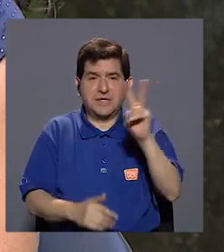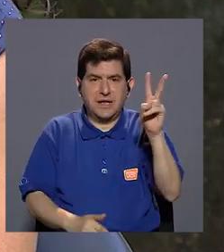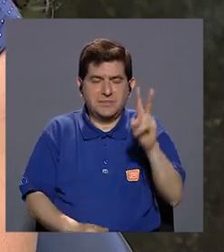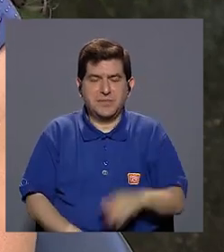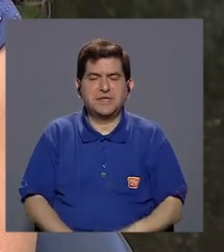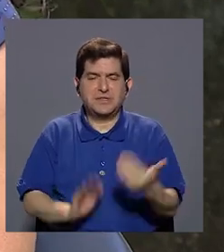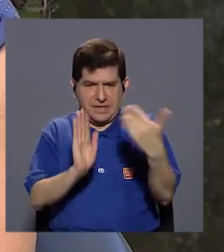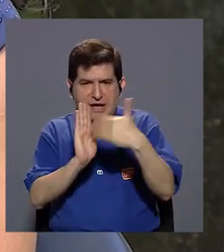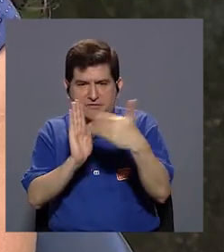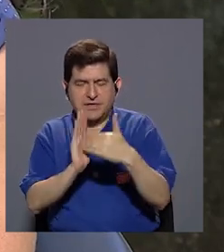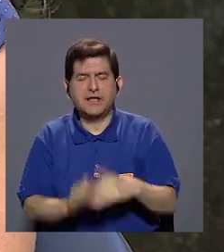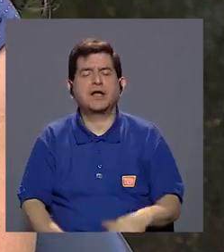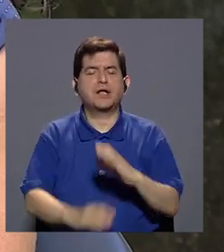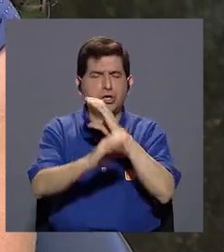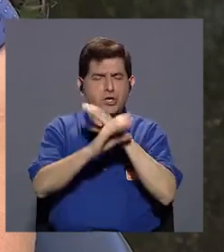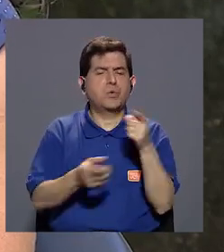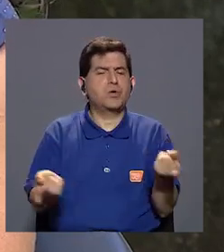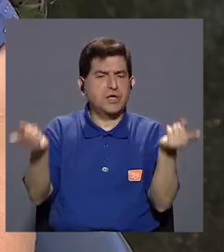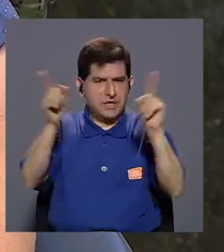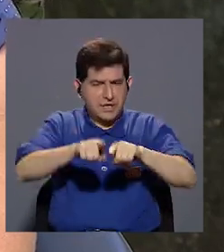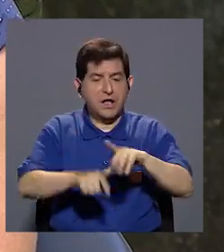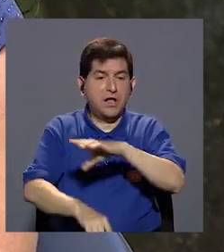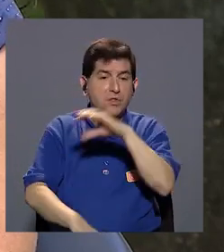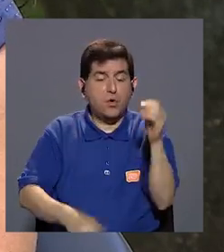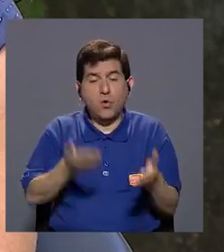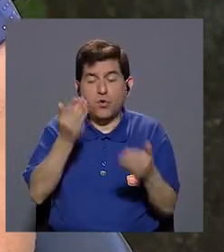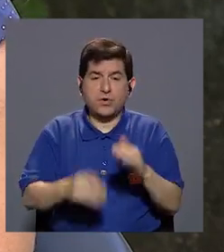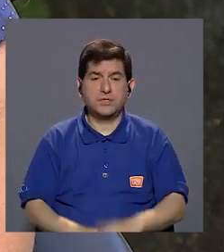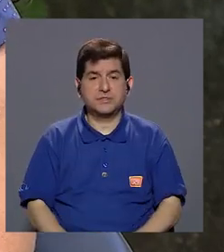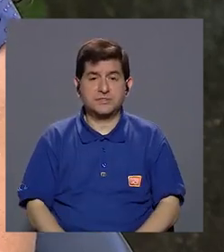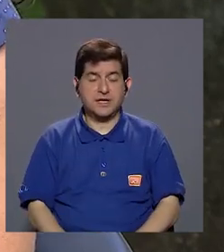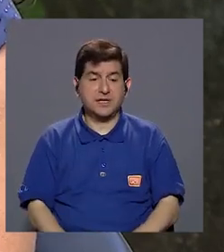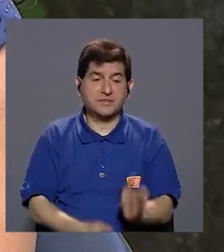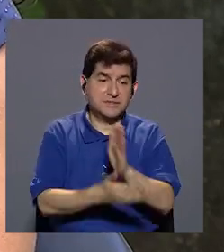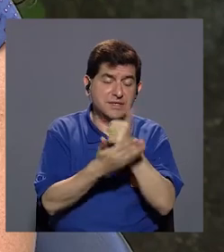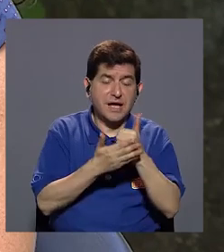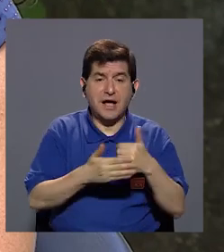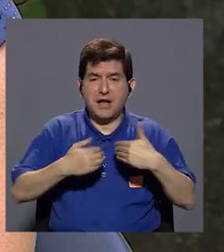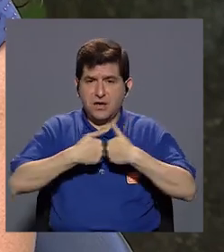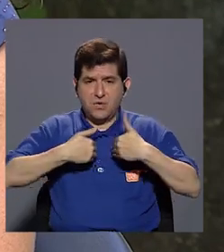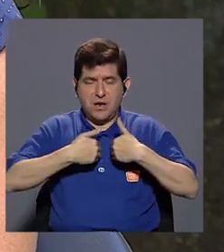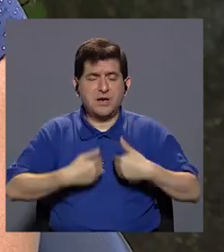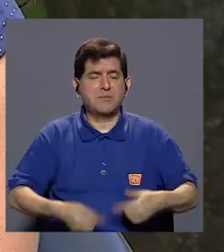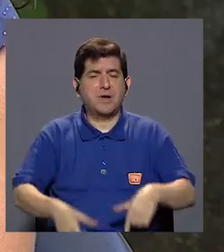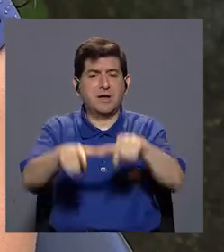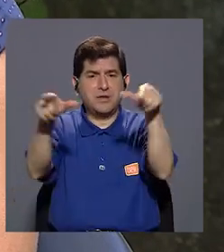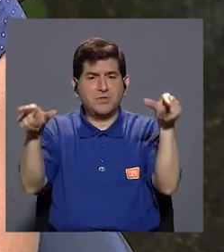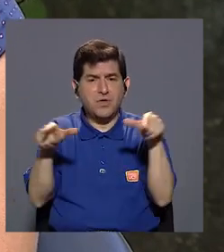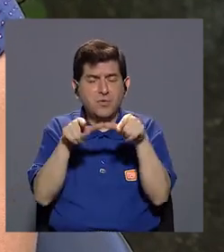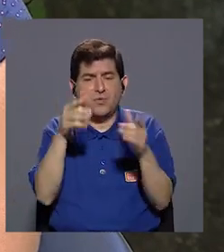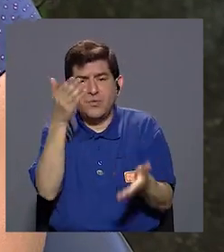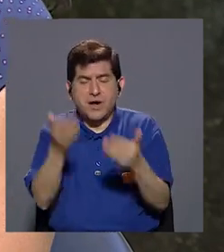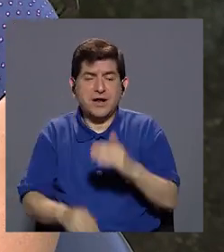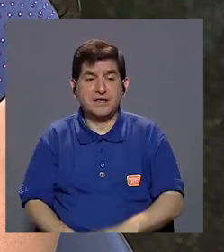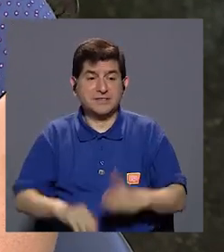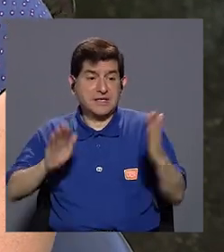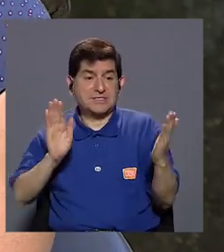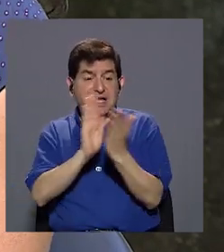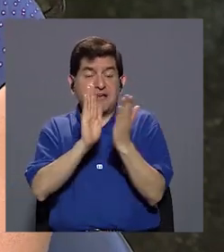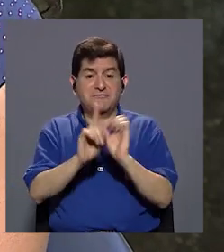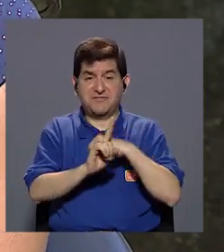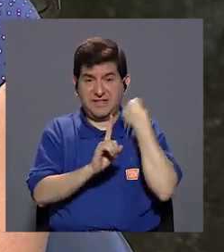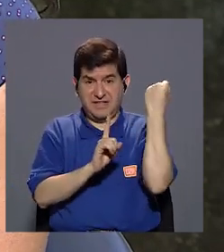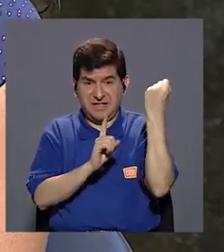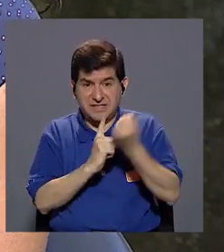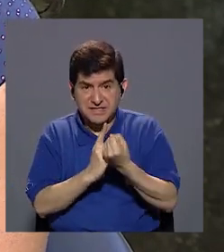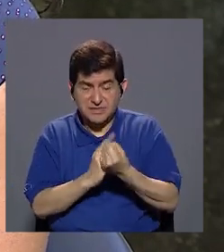Entonces sí hay que tener más cuidado en esos casos. O pacientes, digamos, que vienen de lugares donde estuvieron expuestos a